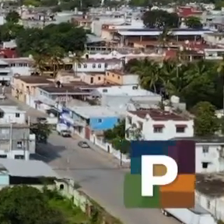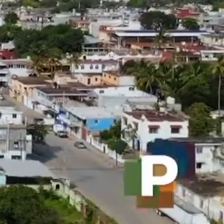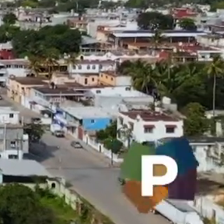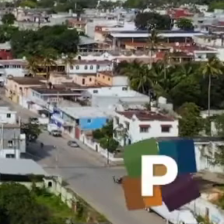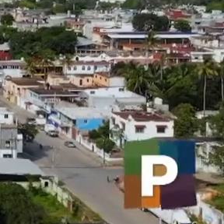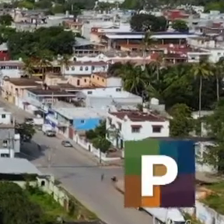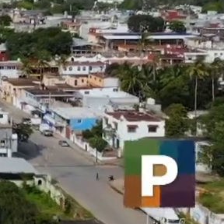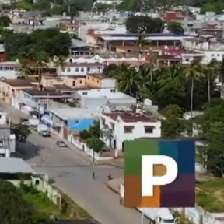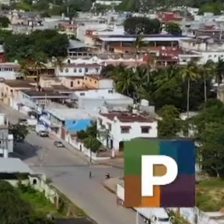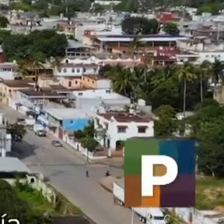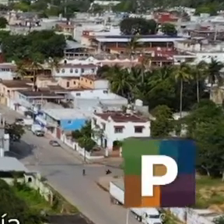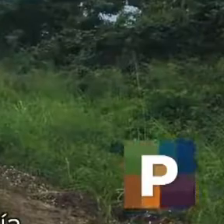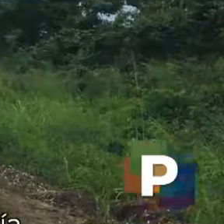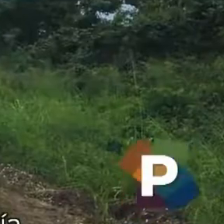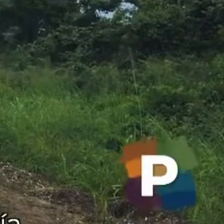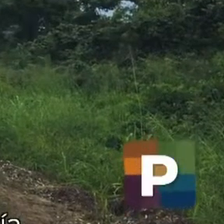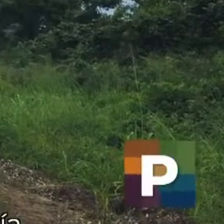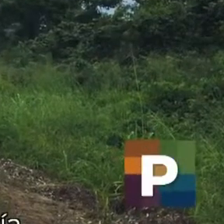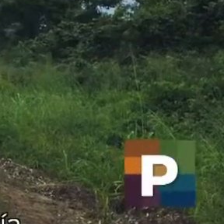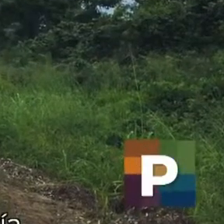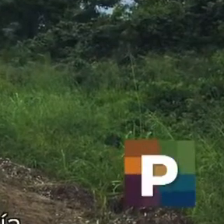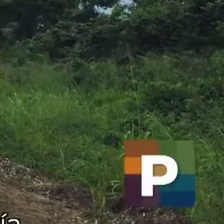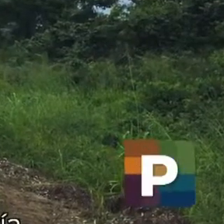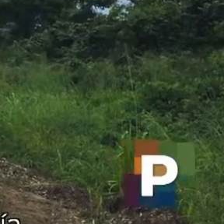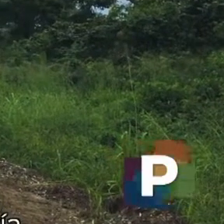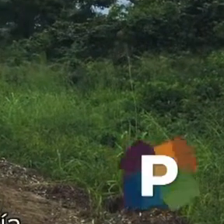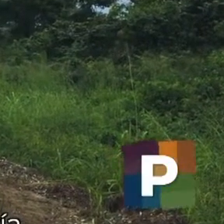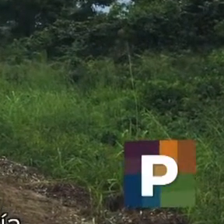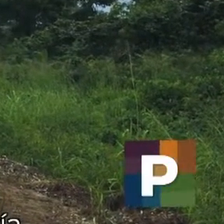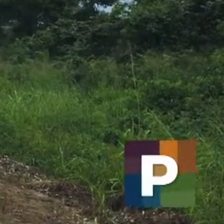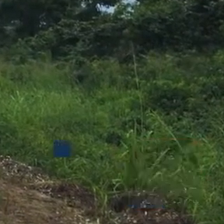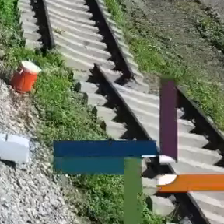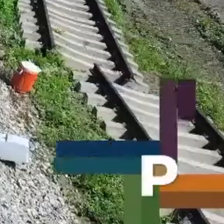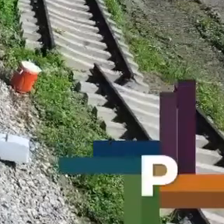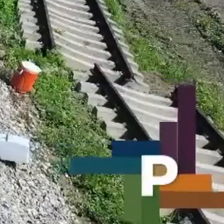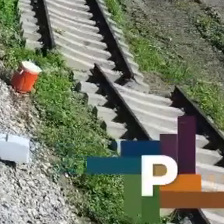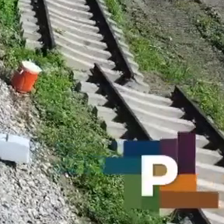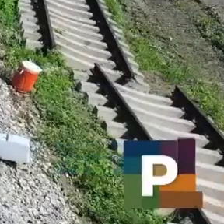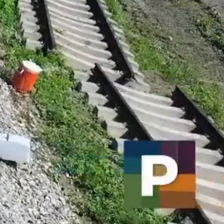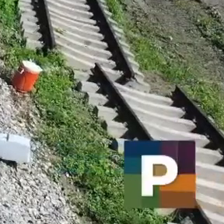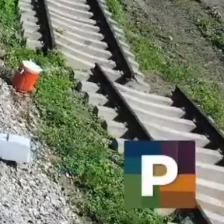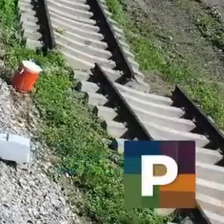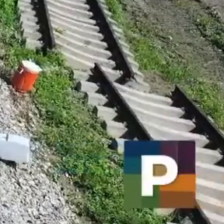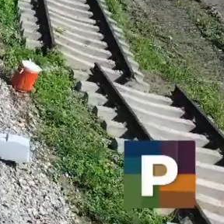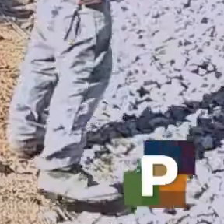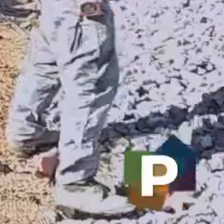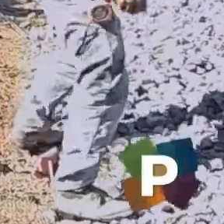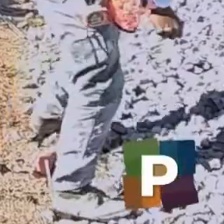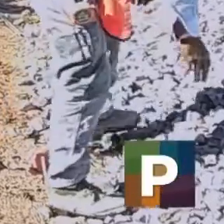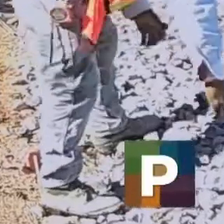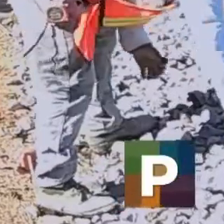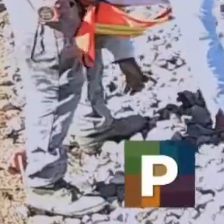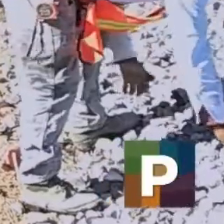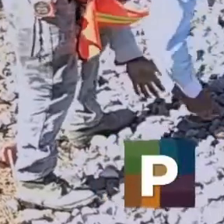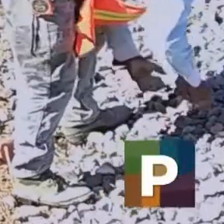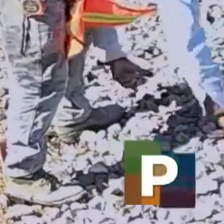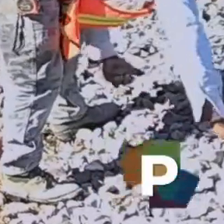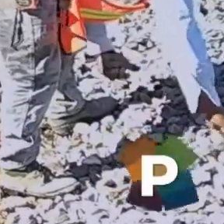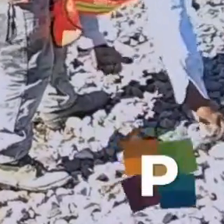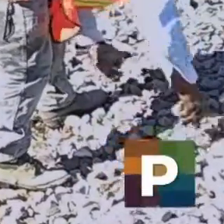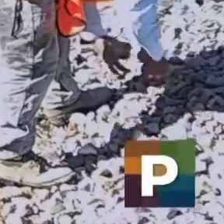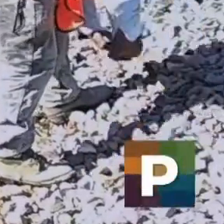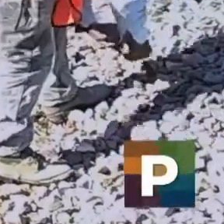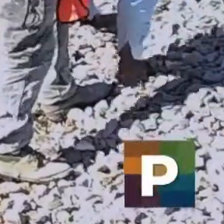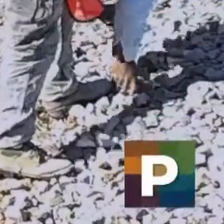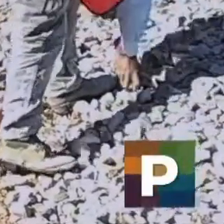férrea en cinco tramos, con acciones de desmantelamiento de vía, colocación de durmientes, elaboración de cunetas,